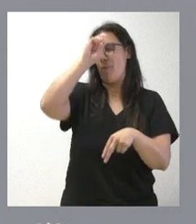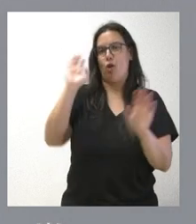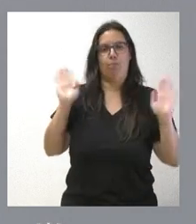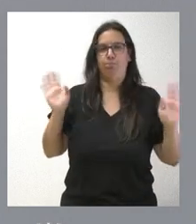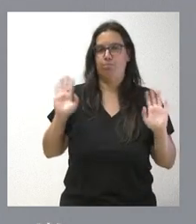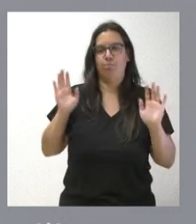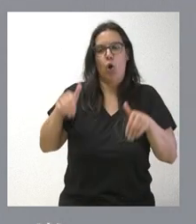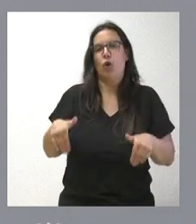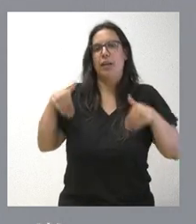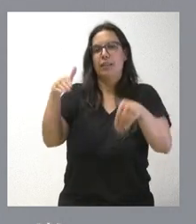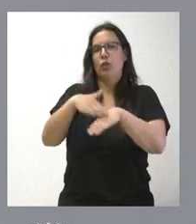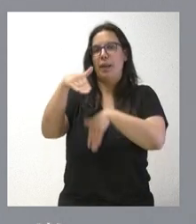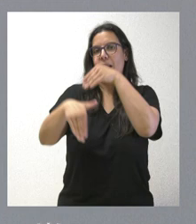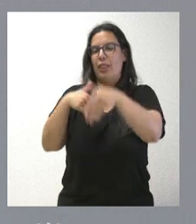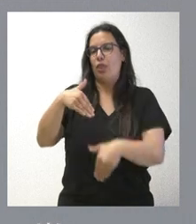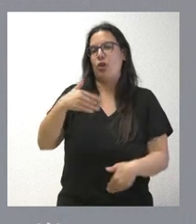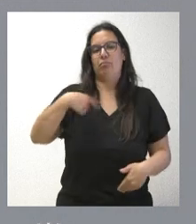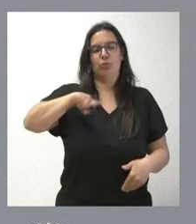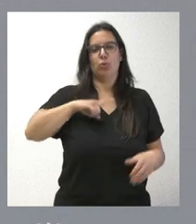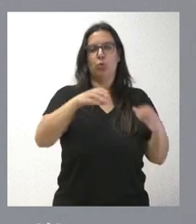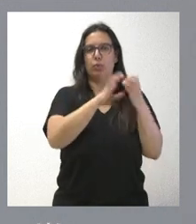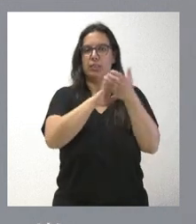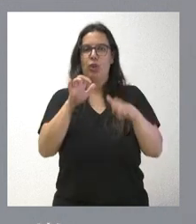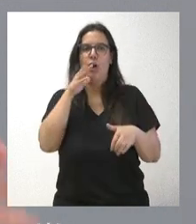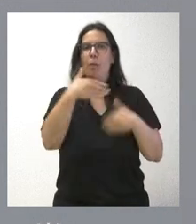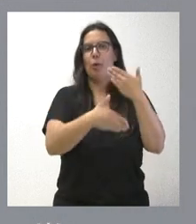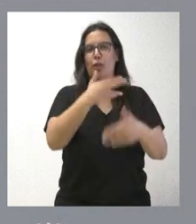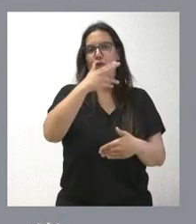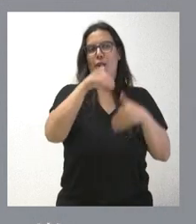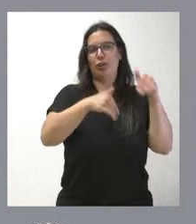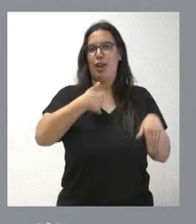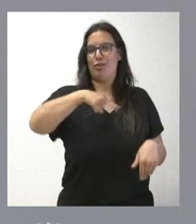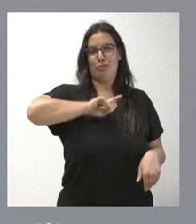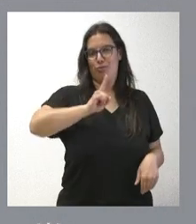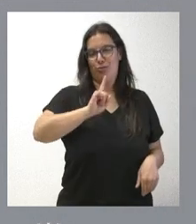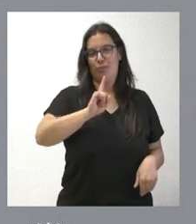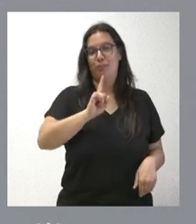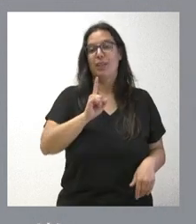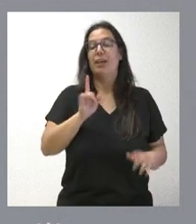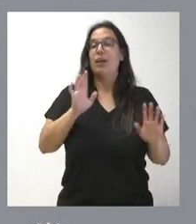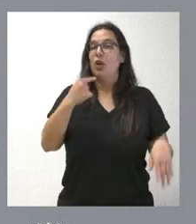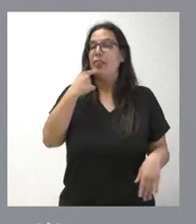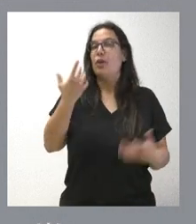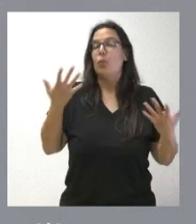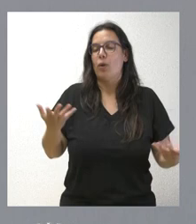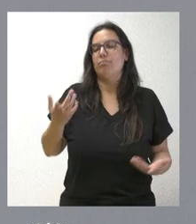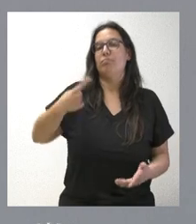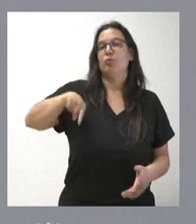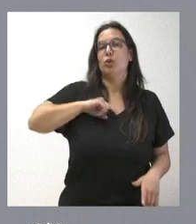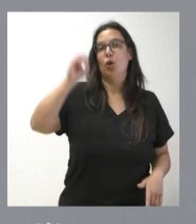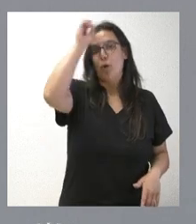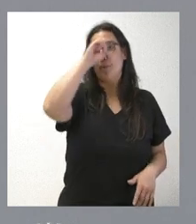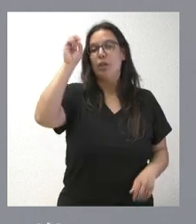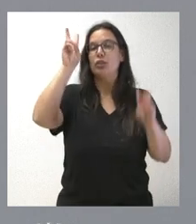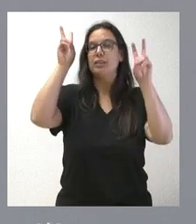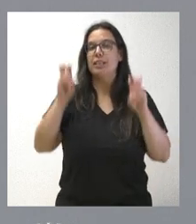a unas elecciones. La Junta de Castilla y no está en proceso electoral. Yo sí le puedo decir, si usted me pregunta, cuál es la posición de la Junta sobre el